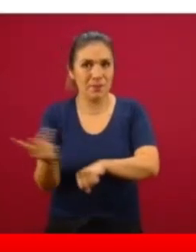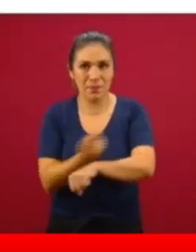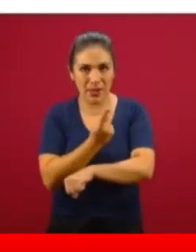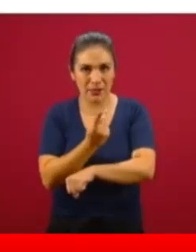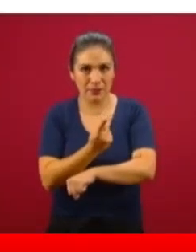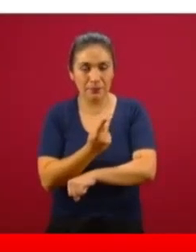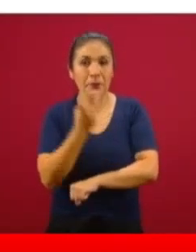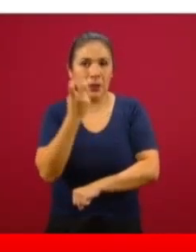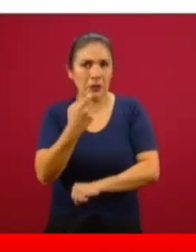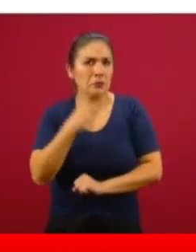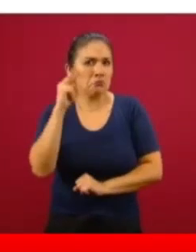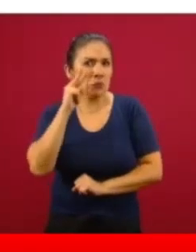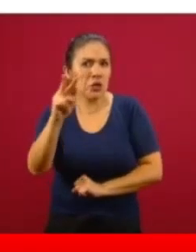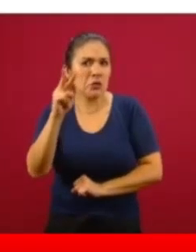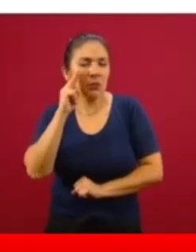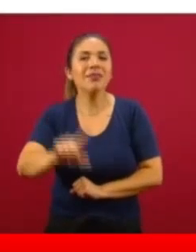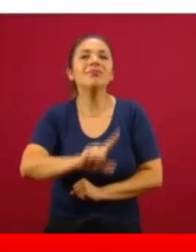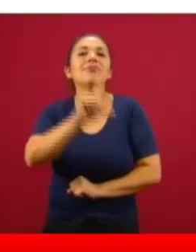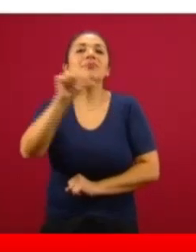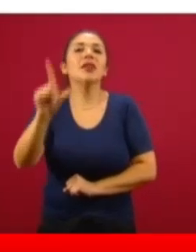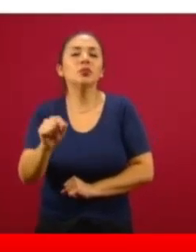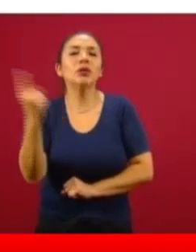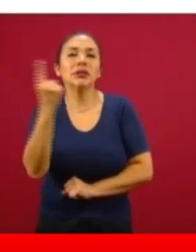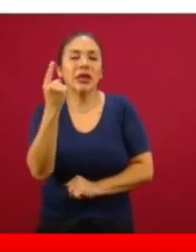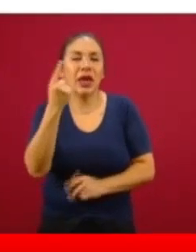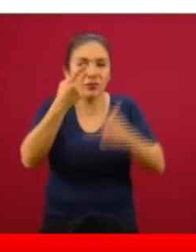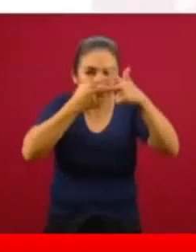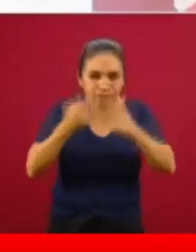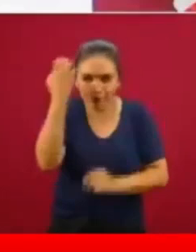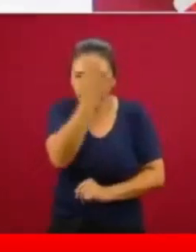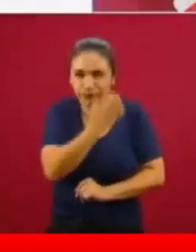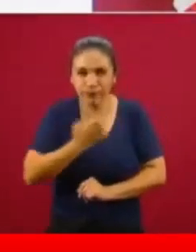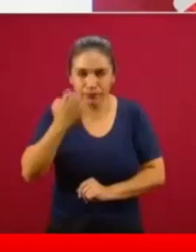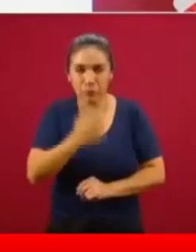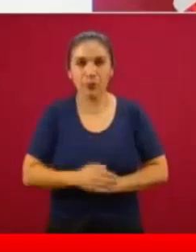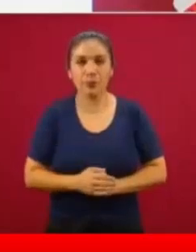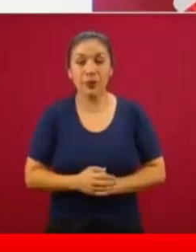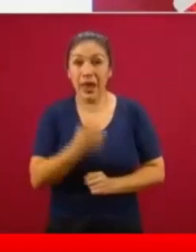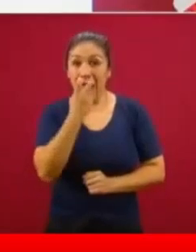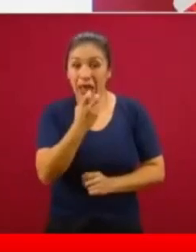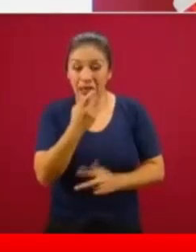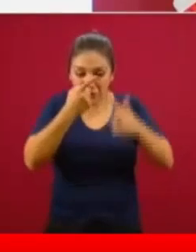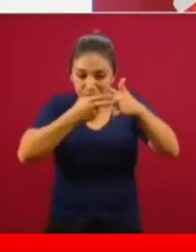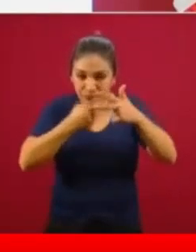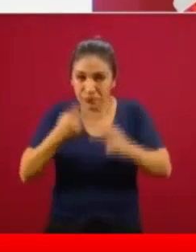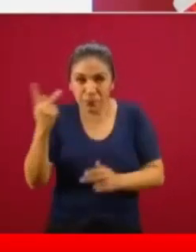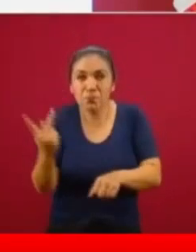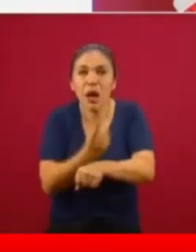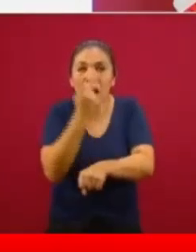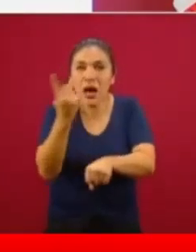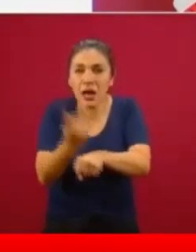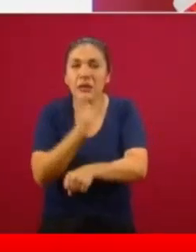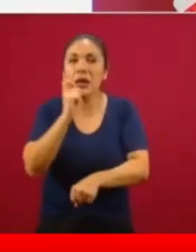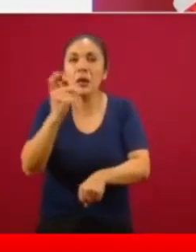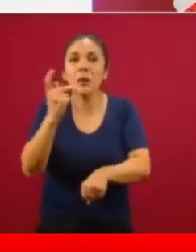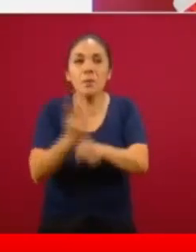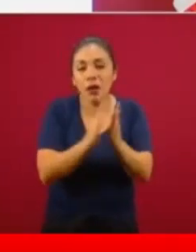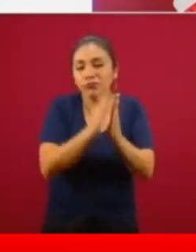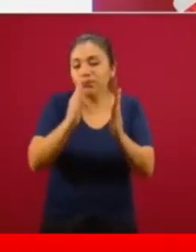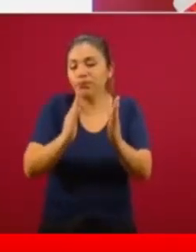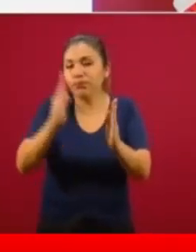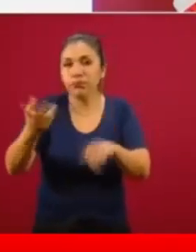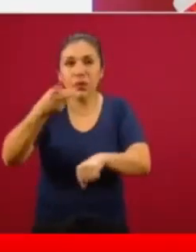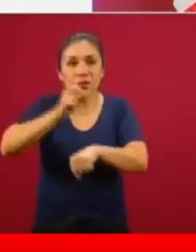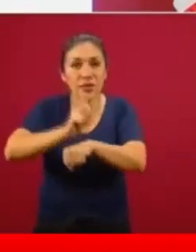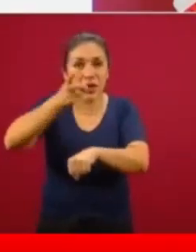Esto lo hemos visto posterior a la predicción. Y las predicciones de lo que está ocurriendo y ocurrirá en los siguientes